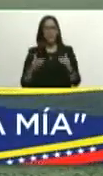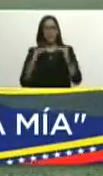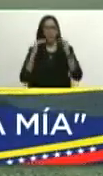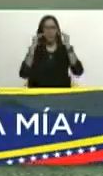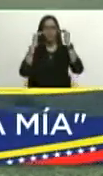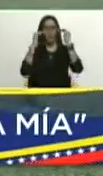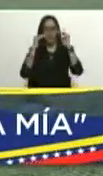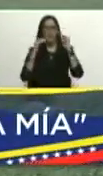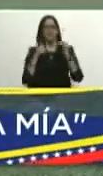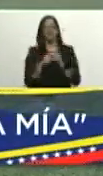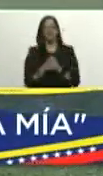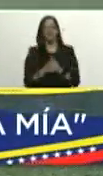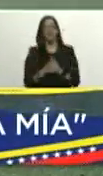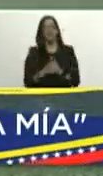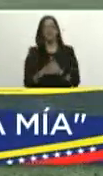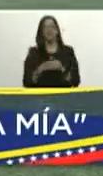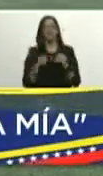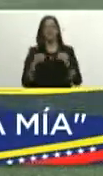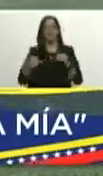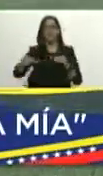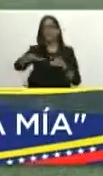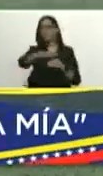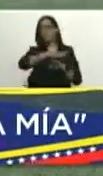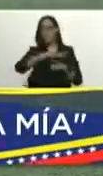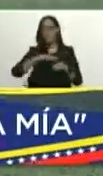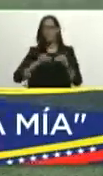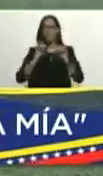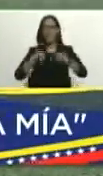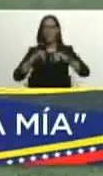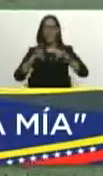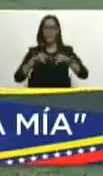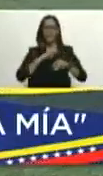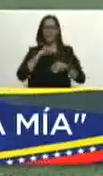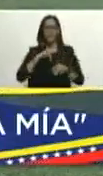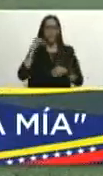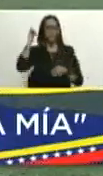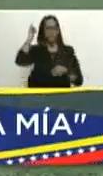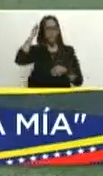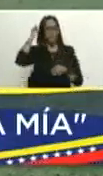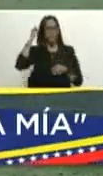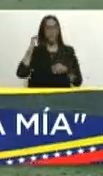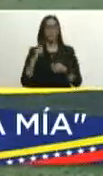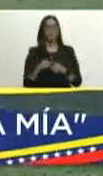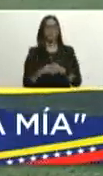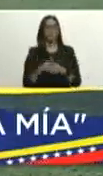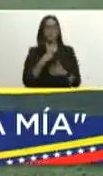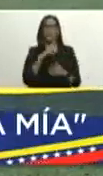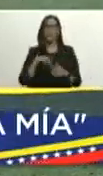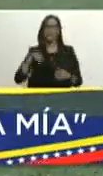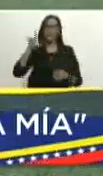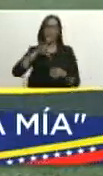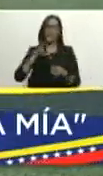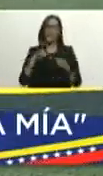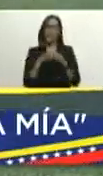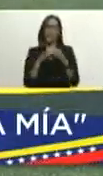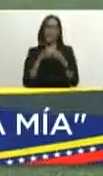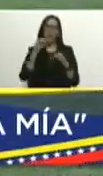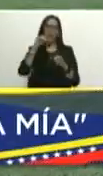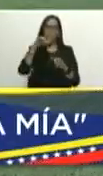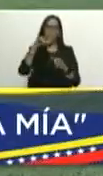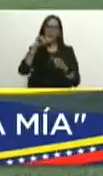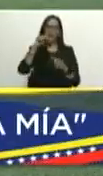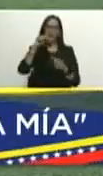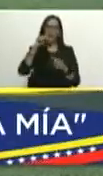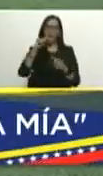superficie sembrada de nuestro estado de Yaracuy también nos acompaña el director del MAT y nuestra querida compañera Marialina